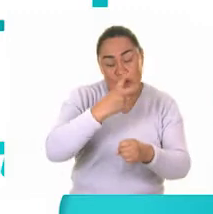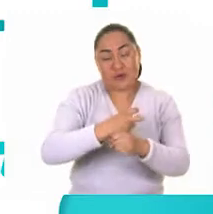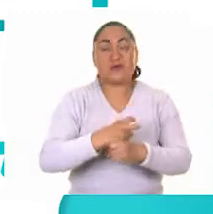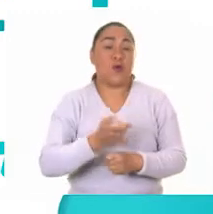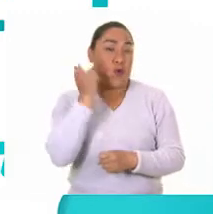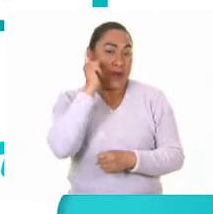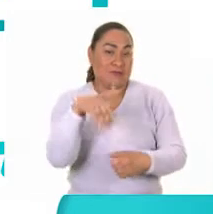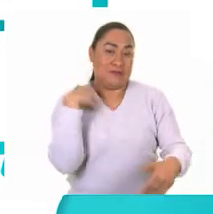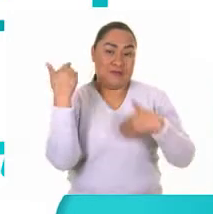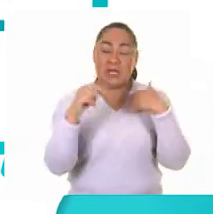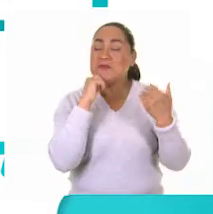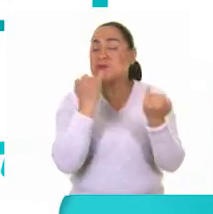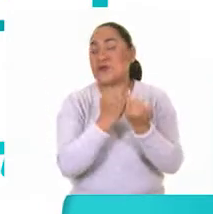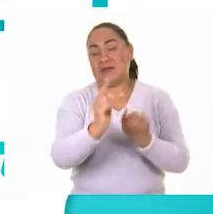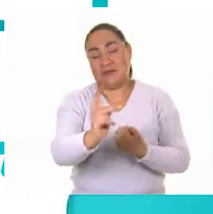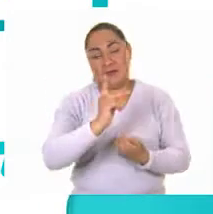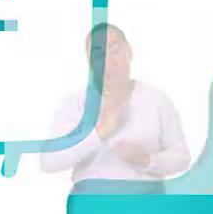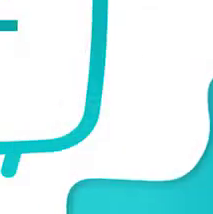nosotros